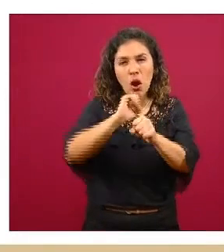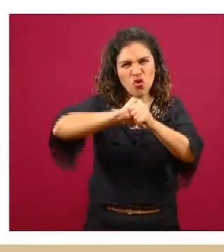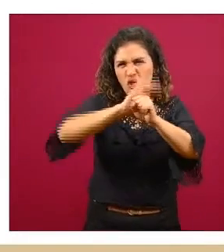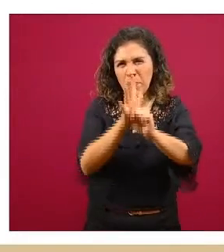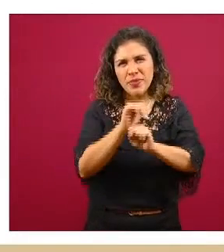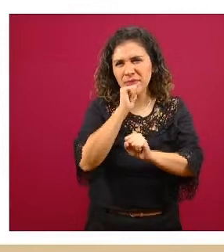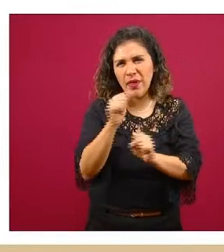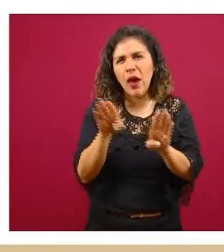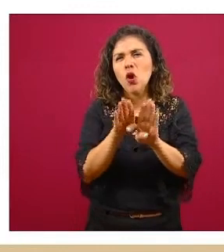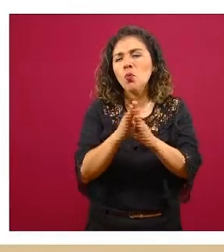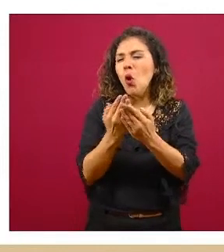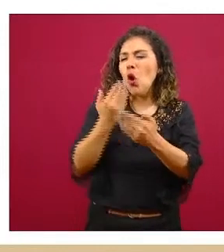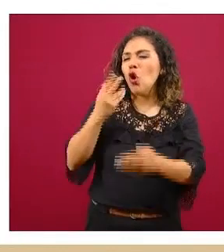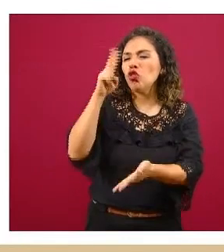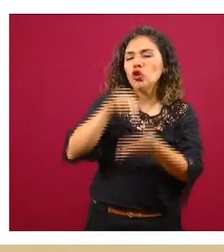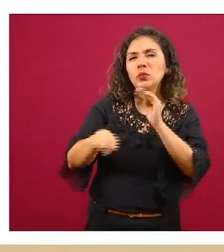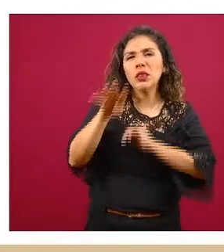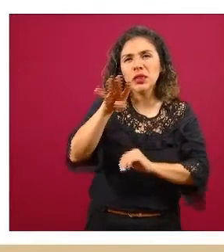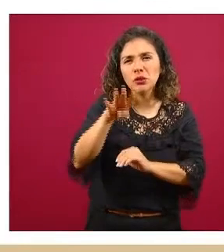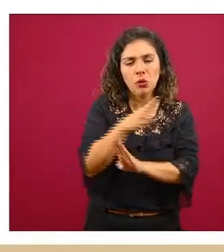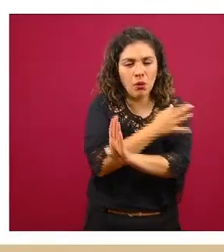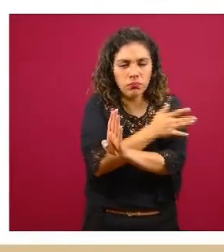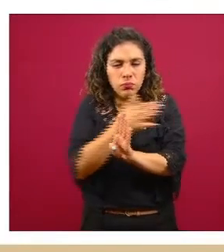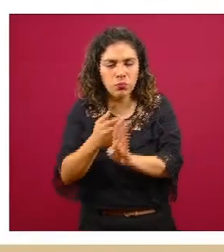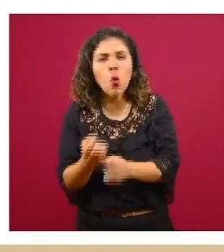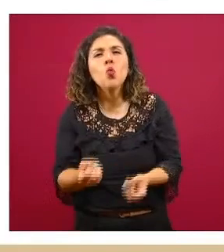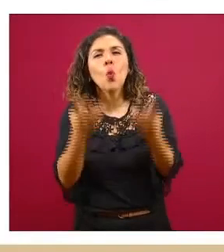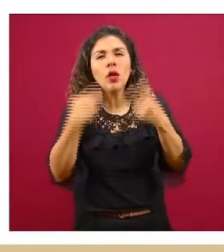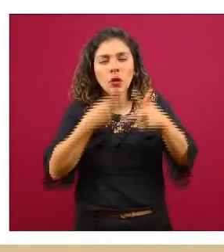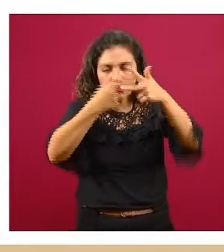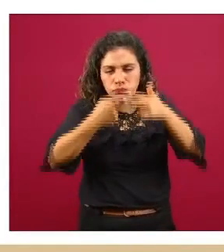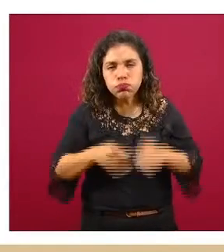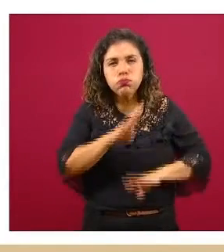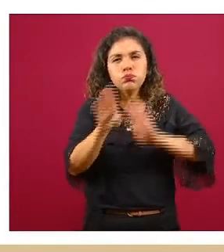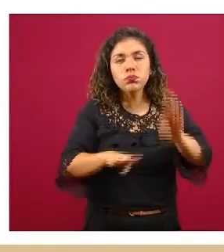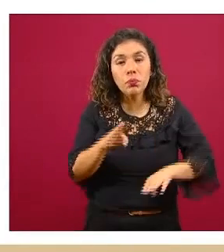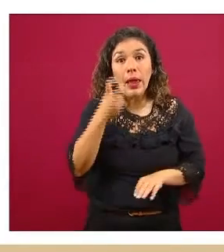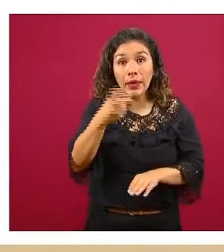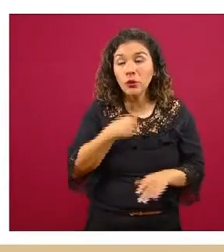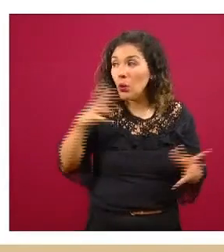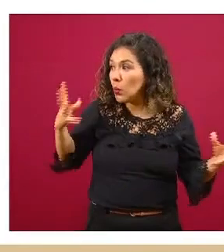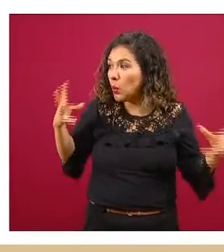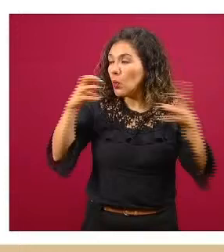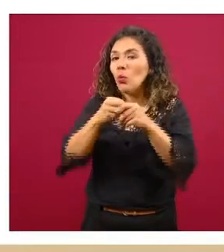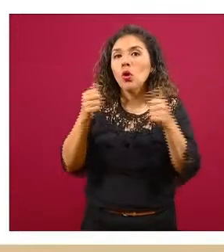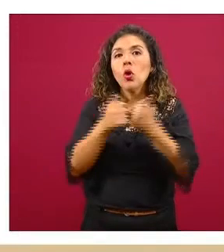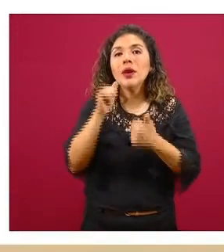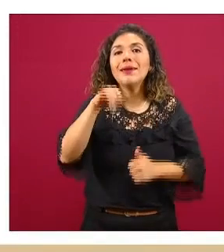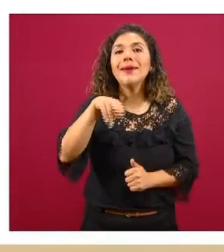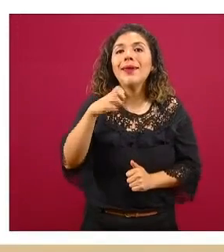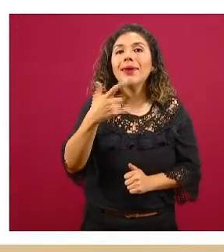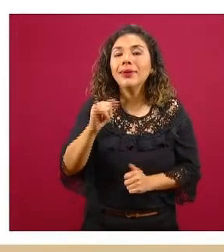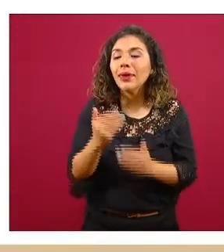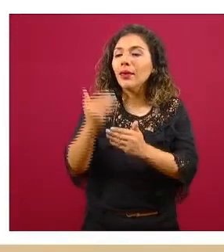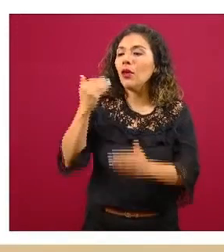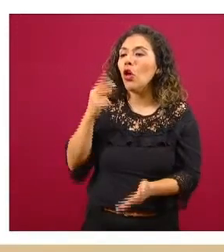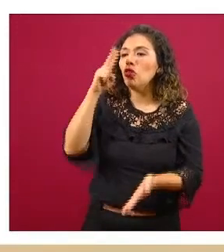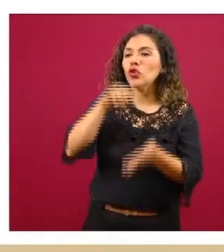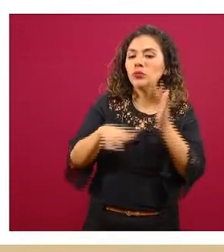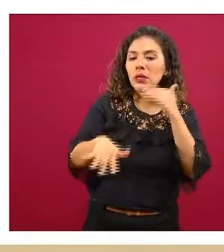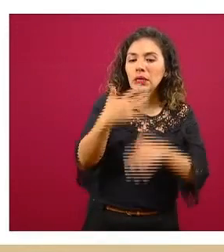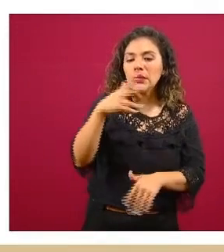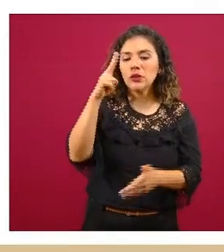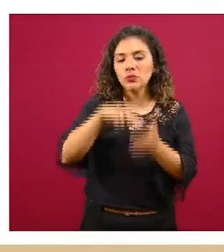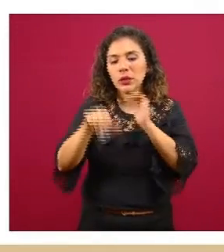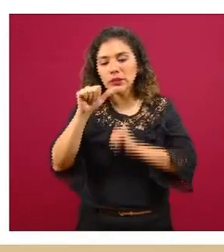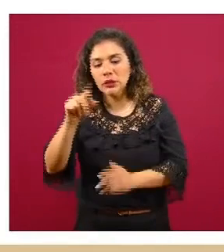esperado? en este mismo periodo o en esta misma semana y eso lo tomamos con los datos del INEGI de 2015 16 17